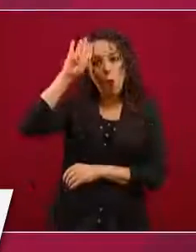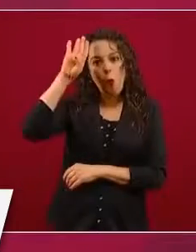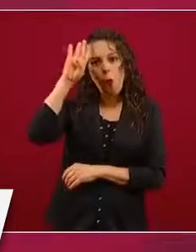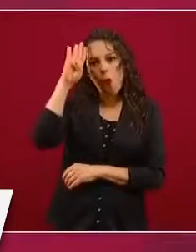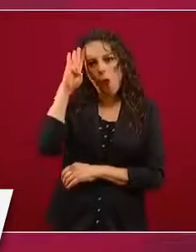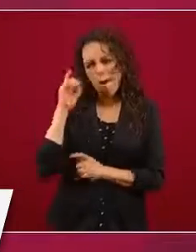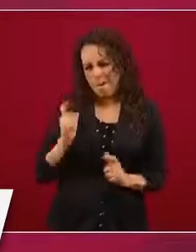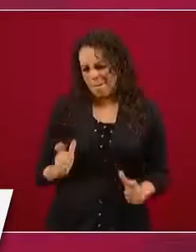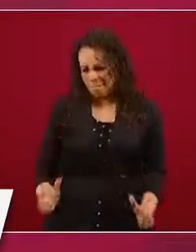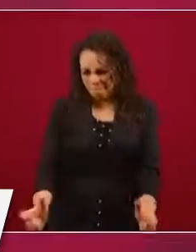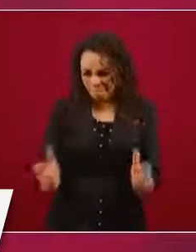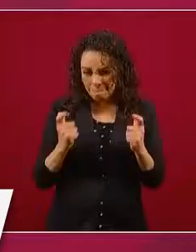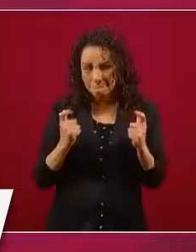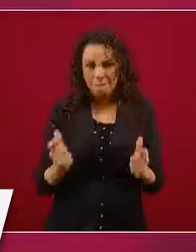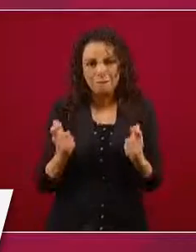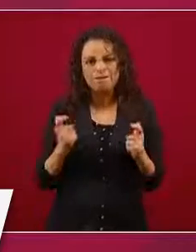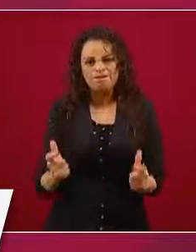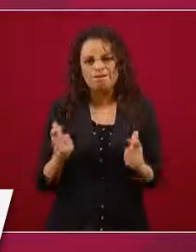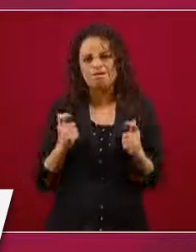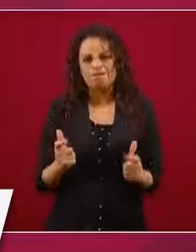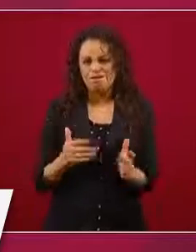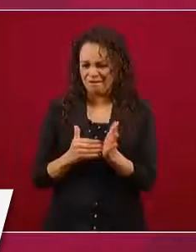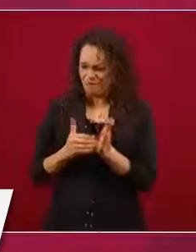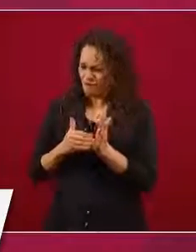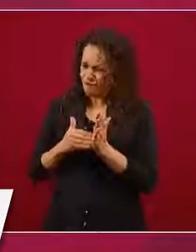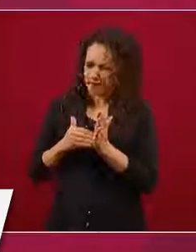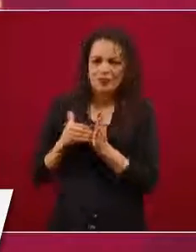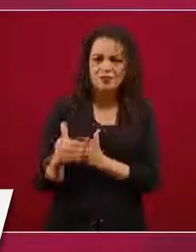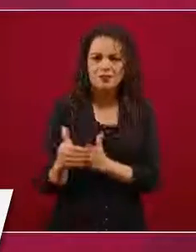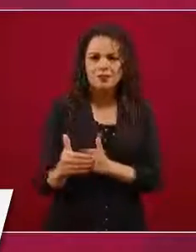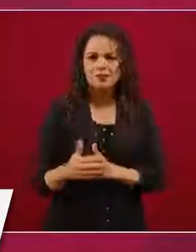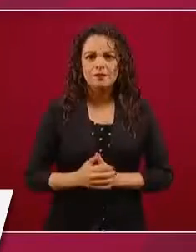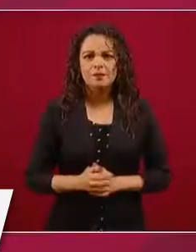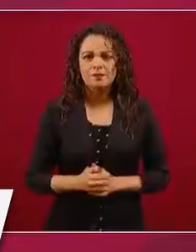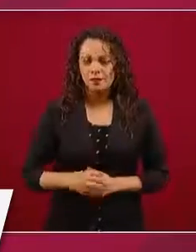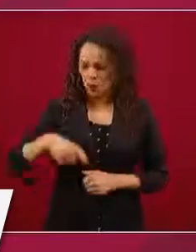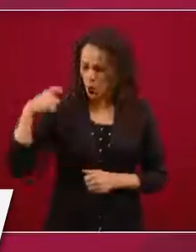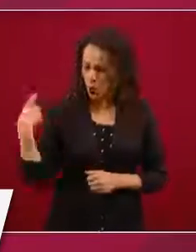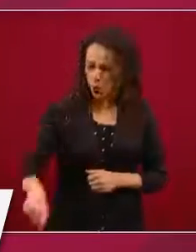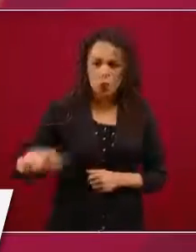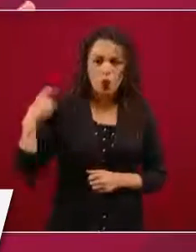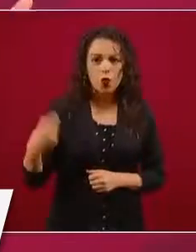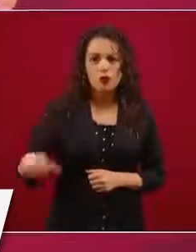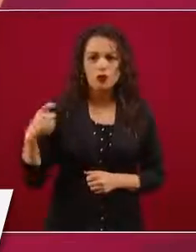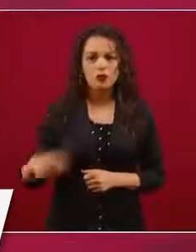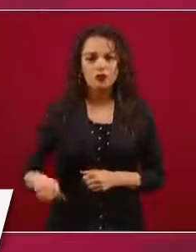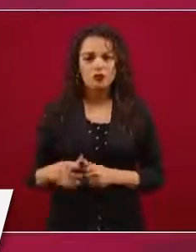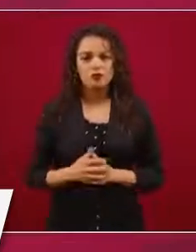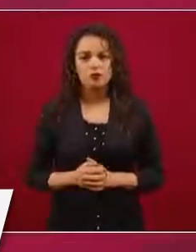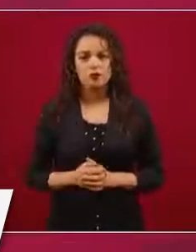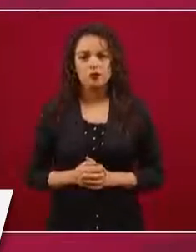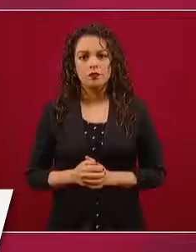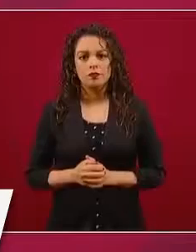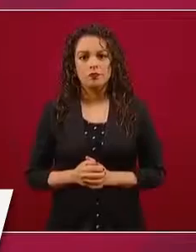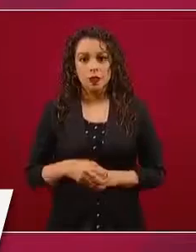y no por su talento,